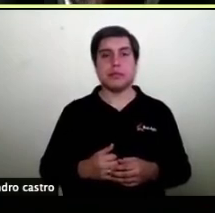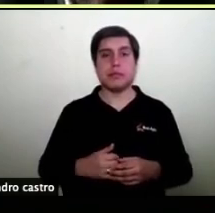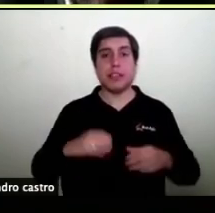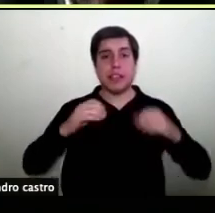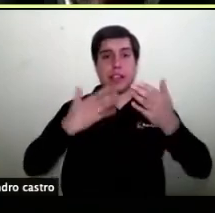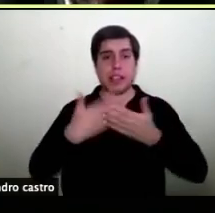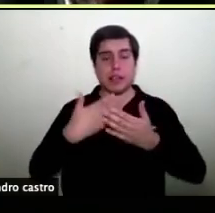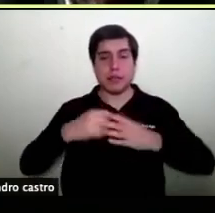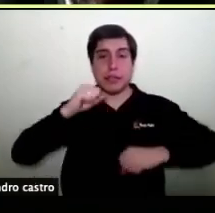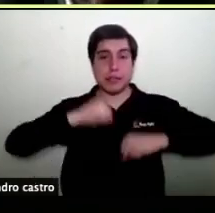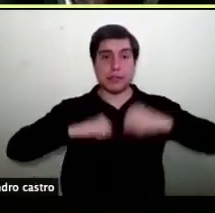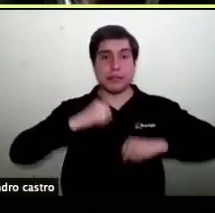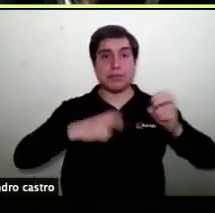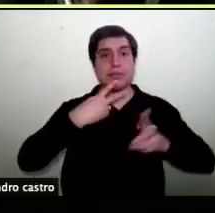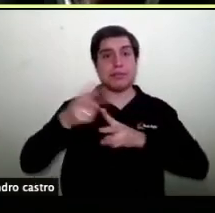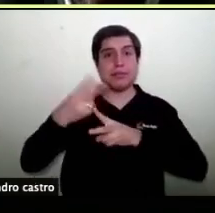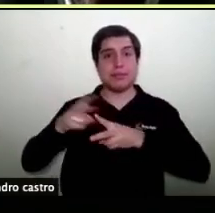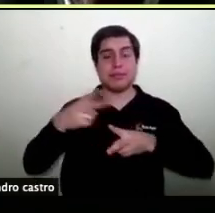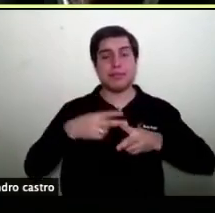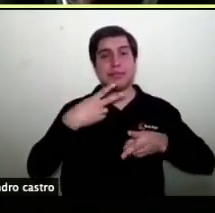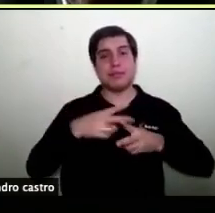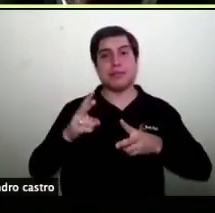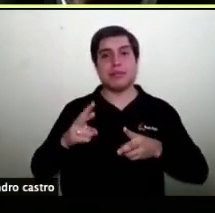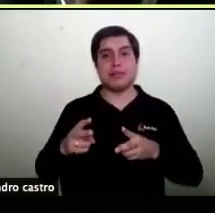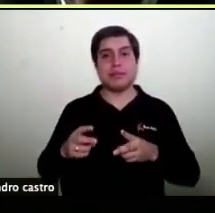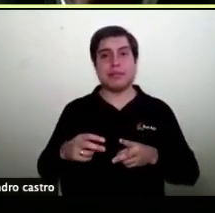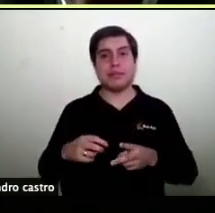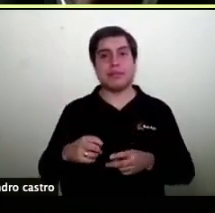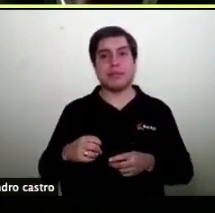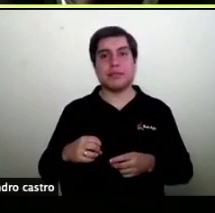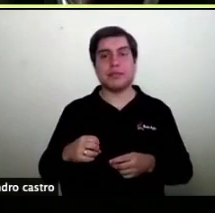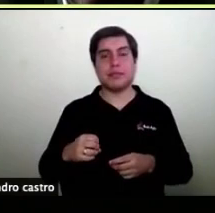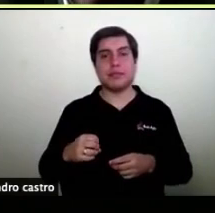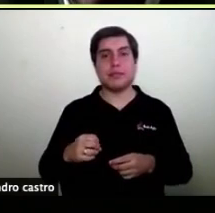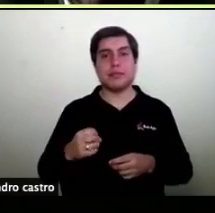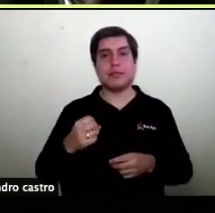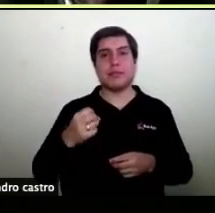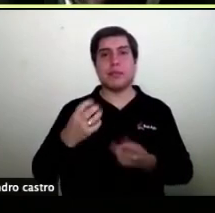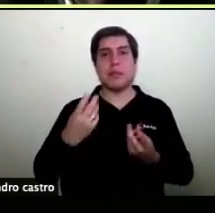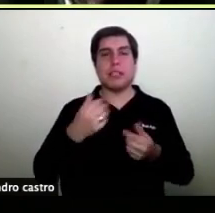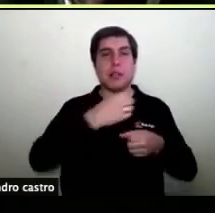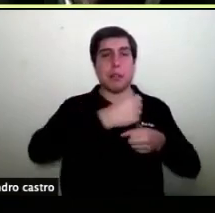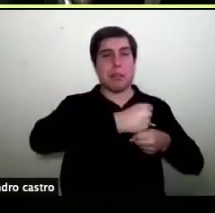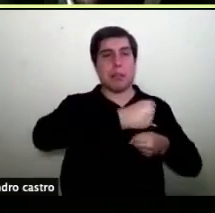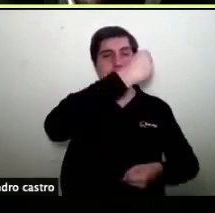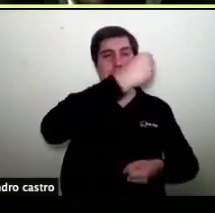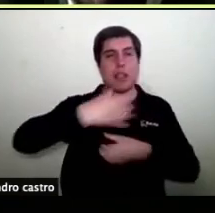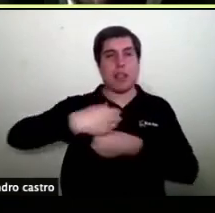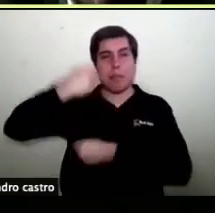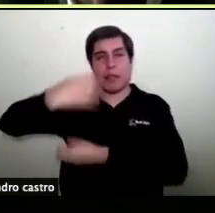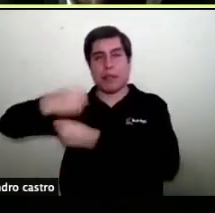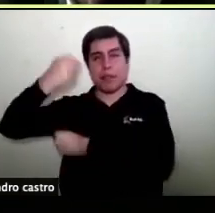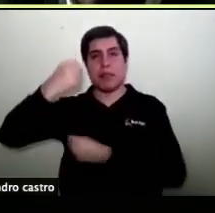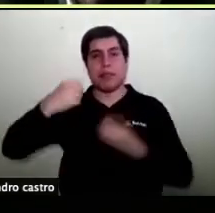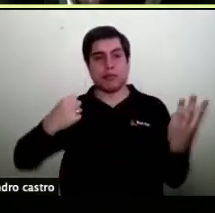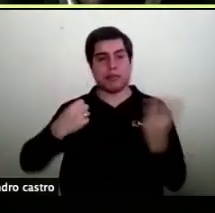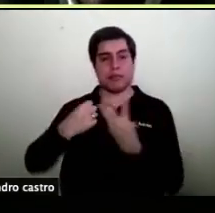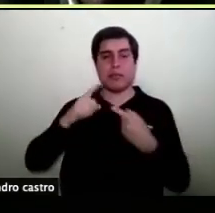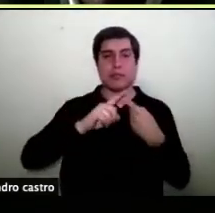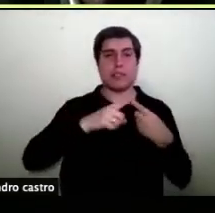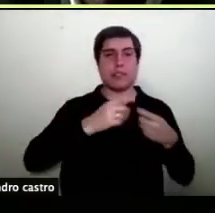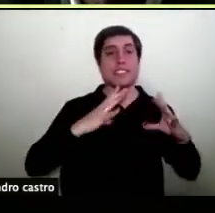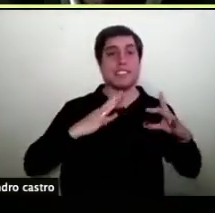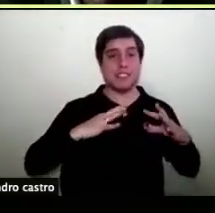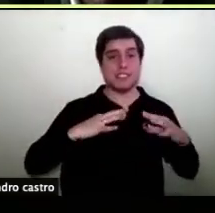su emprendimiento bajo tres paraguas el primero busquen ser felices y que los productos que